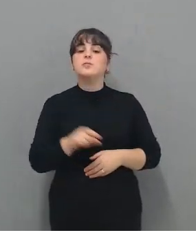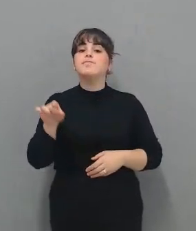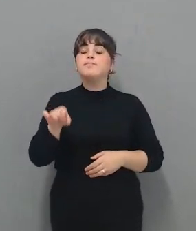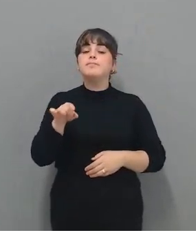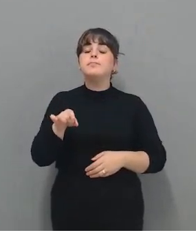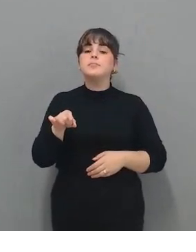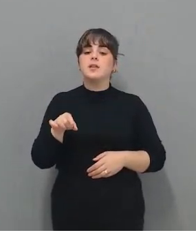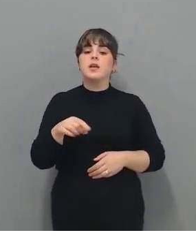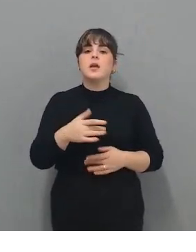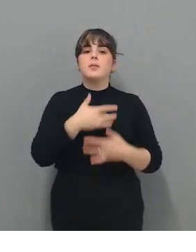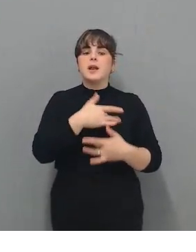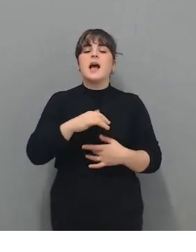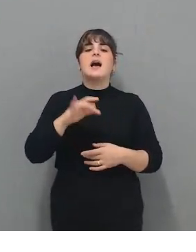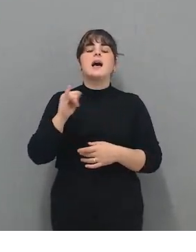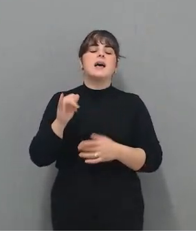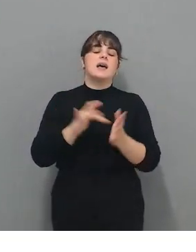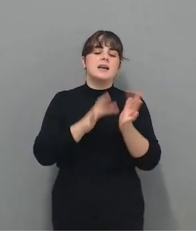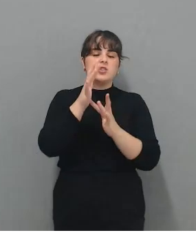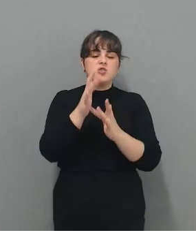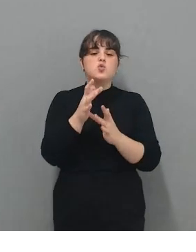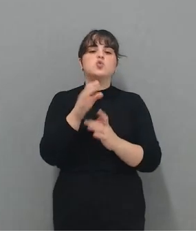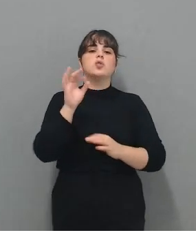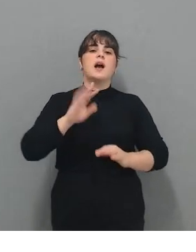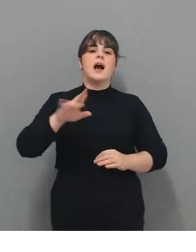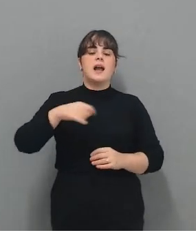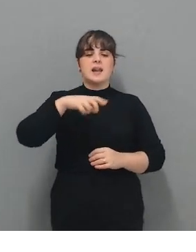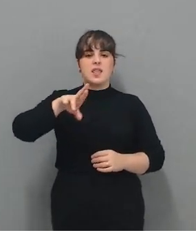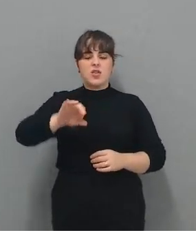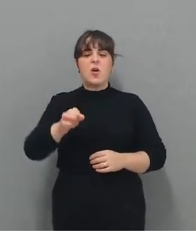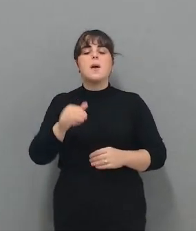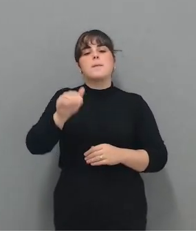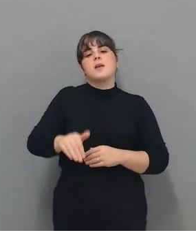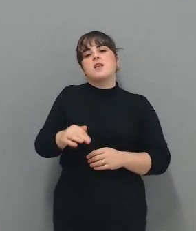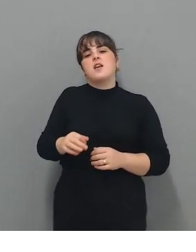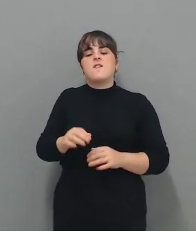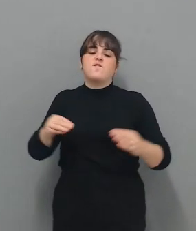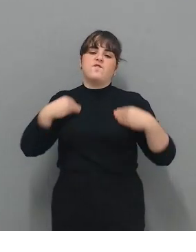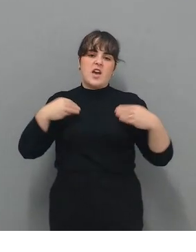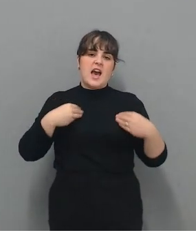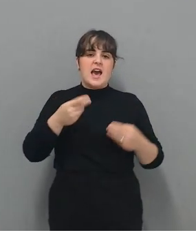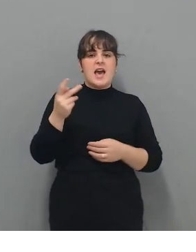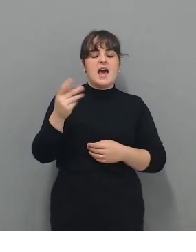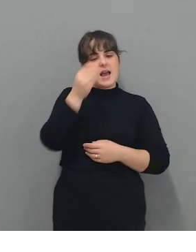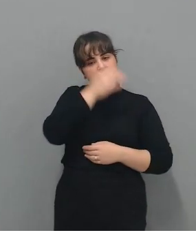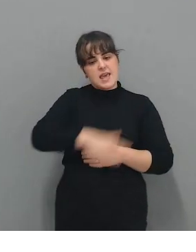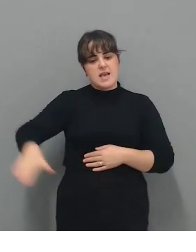María Jesús Garrido, es fundadora y CEO de MiniFankits. María Jesús, buenos días. Bienvenida.